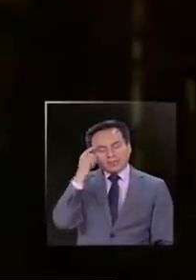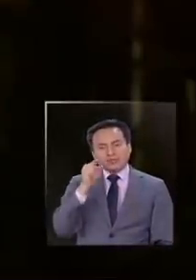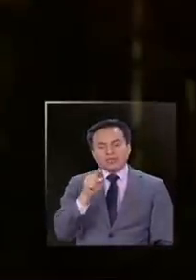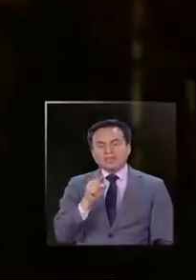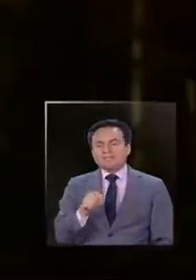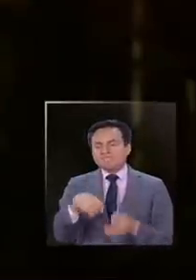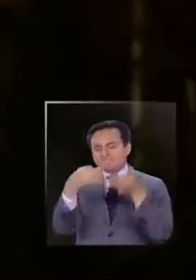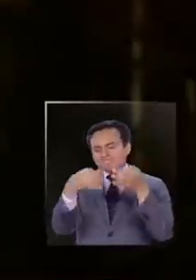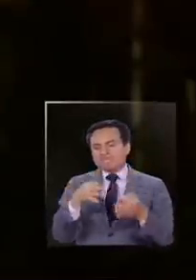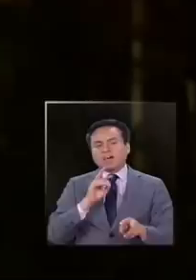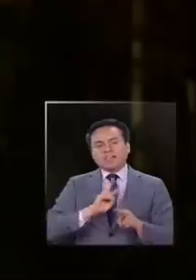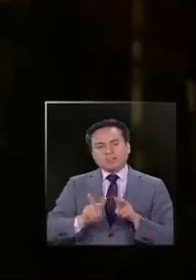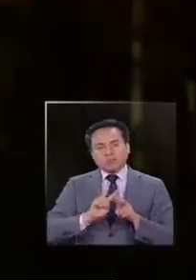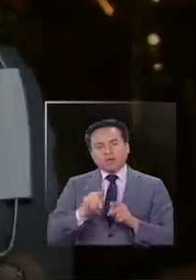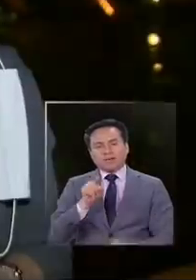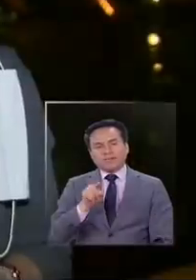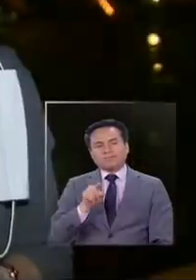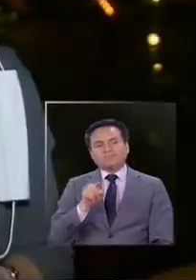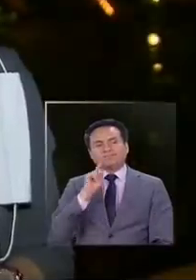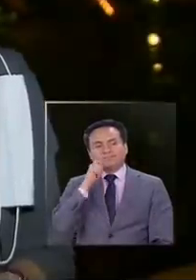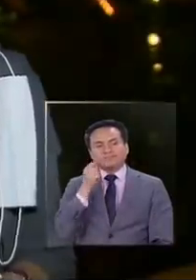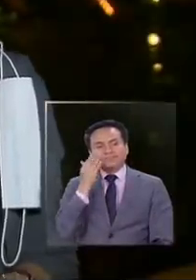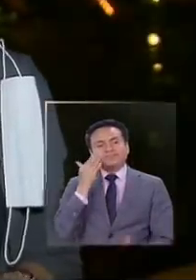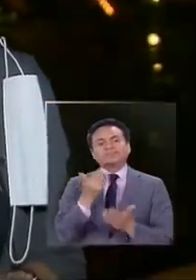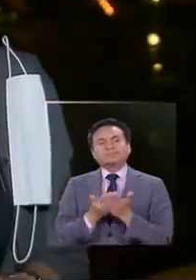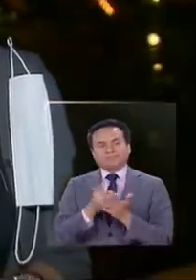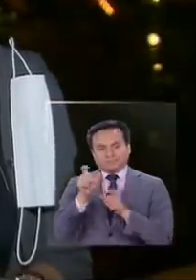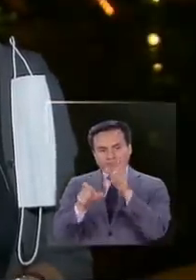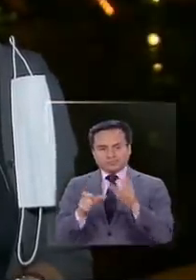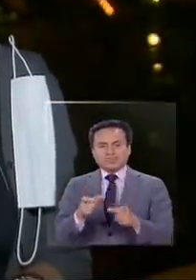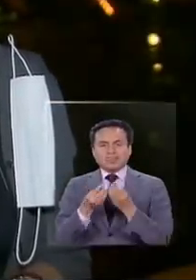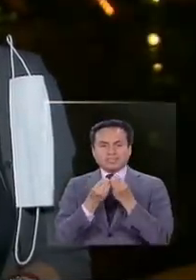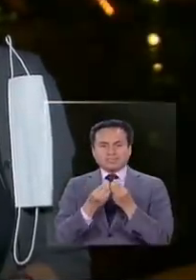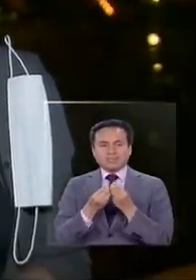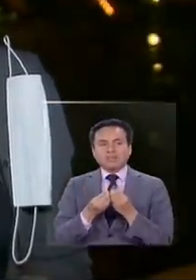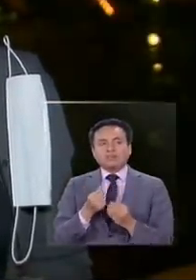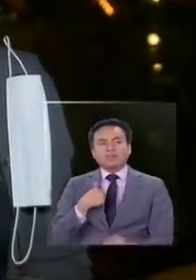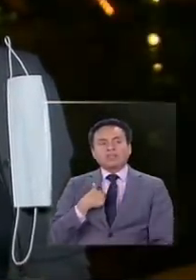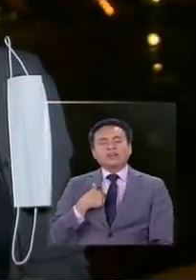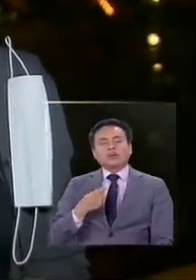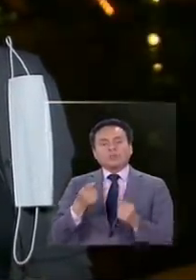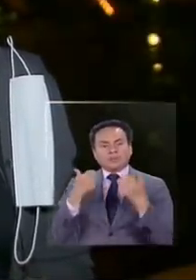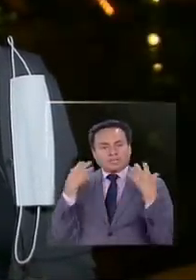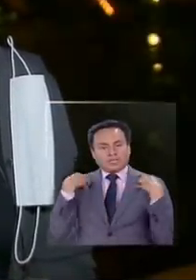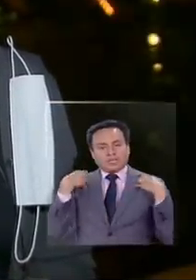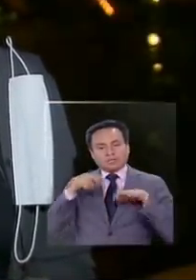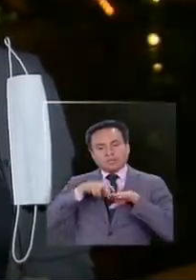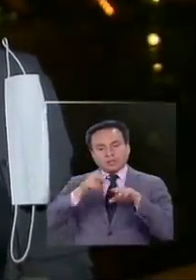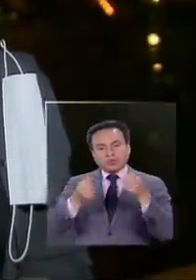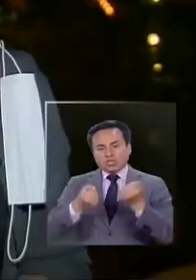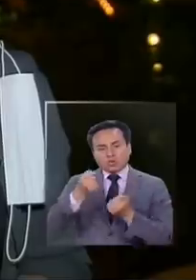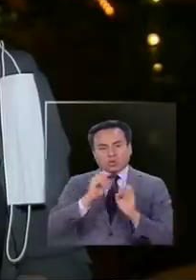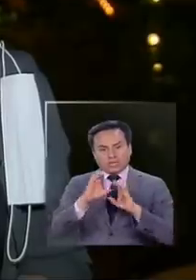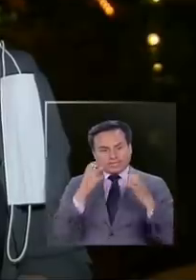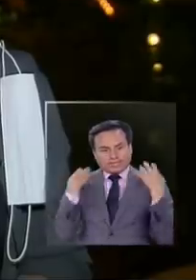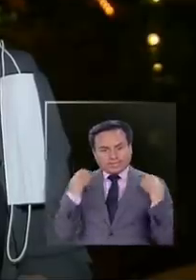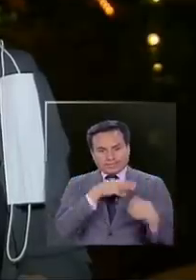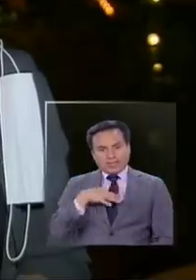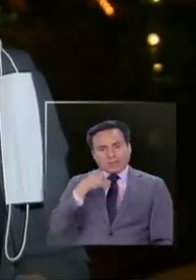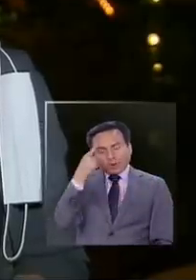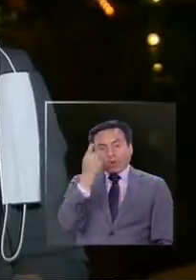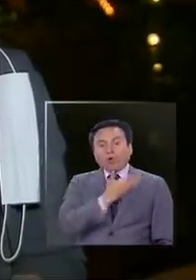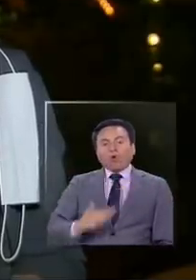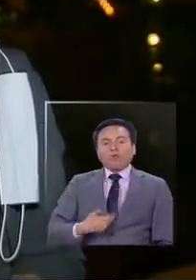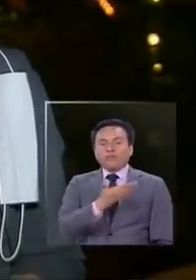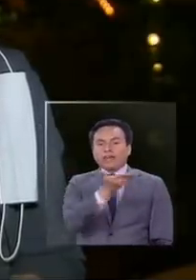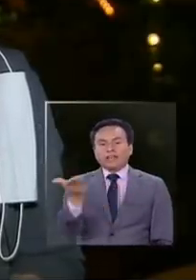adecuada y muy beneficiosa para mucha gente. Yo sé que no compete directamente a su ramo, pero me imagino que si ustedes como